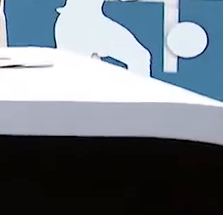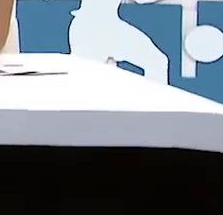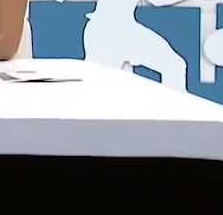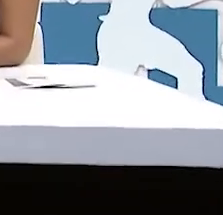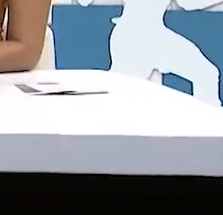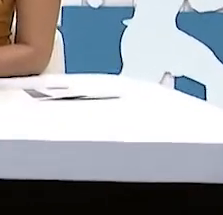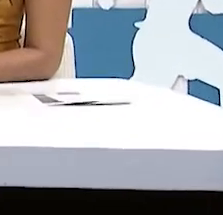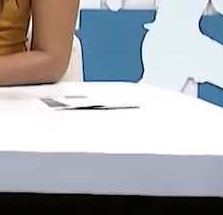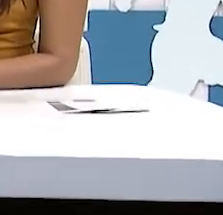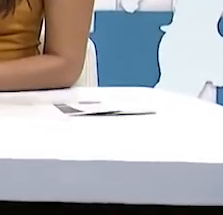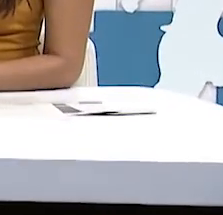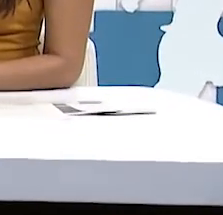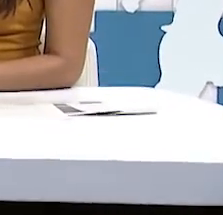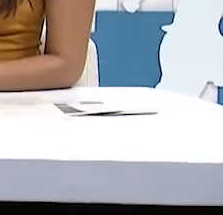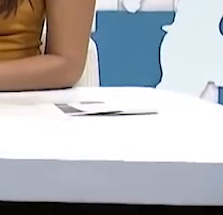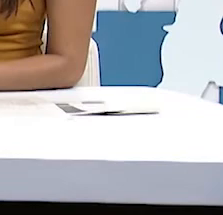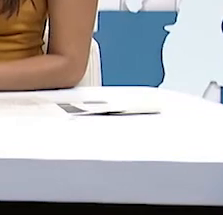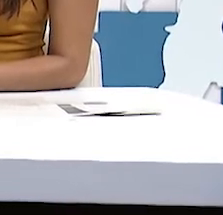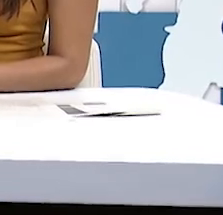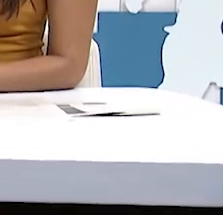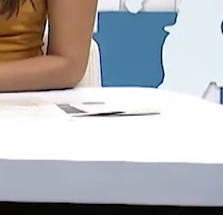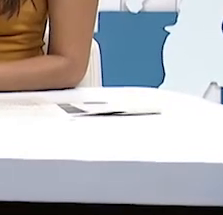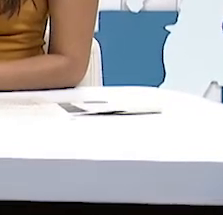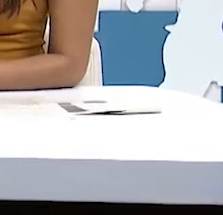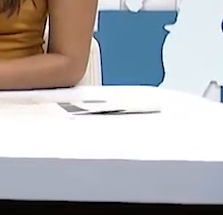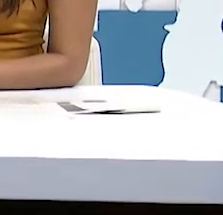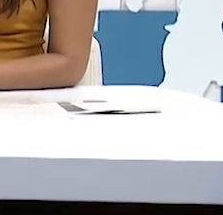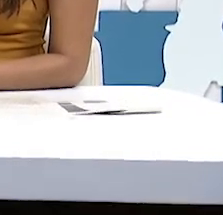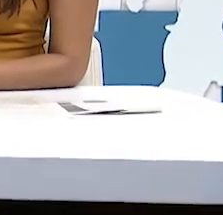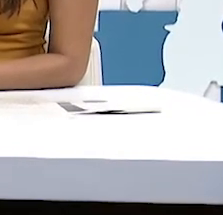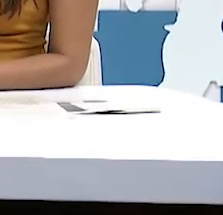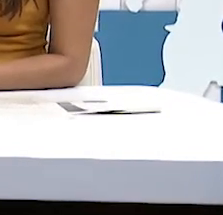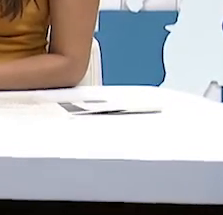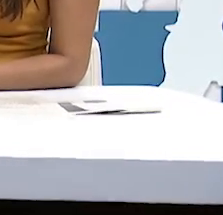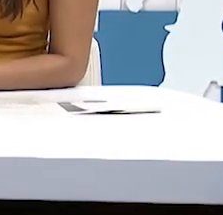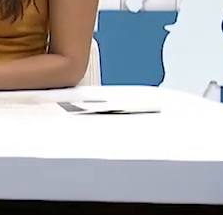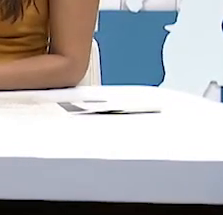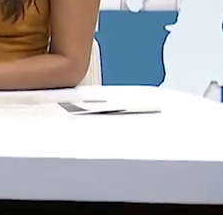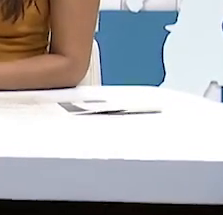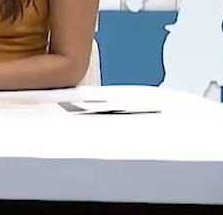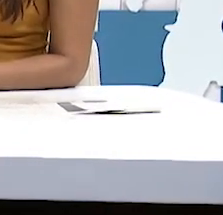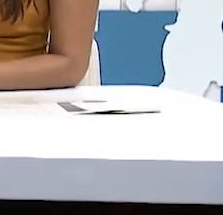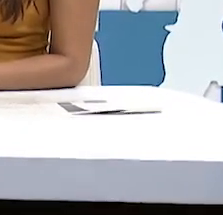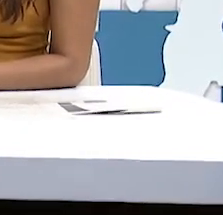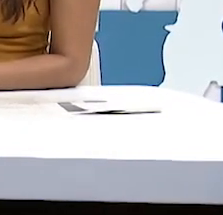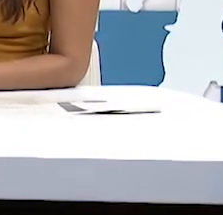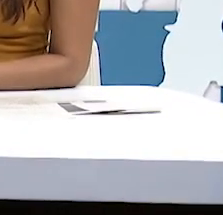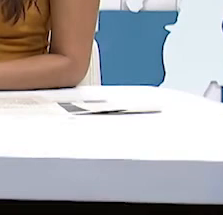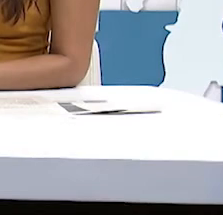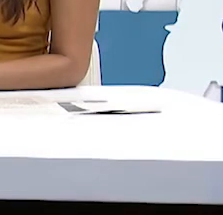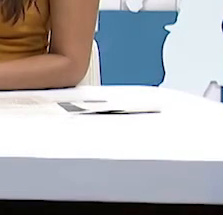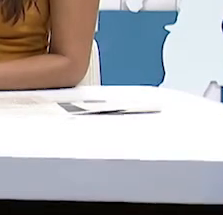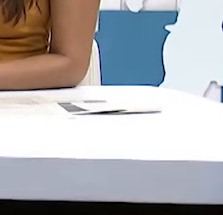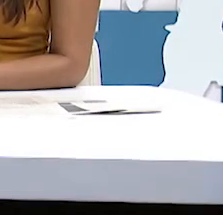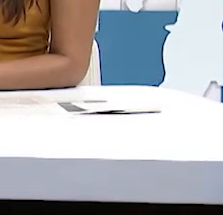8 de la noche, 24 minutos, información de última hora en Telecafe Noticias. Como lo anunciamos hace pocos minutos, se registra un incendio